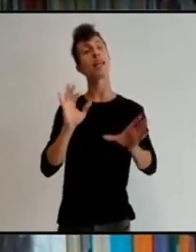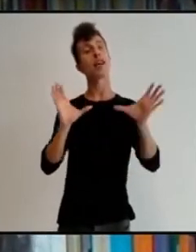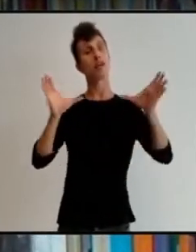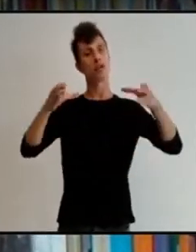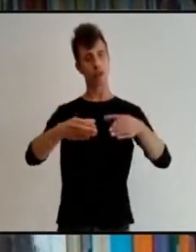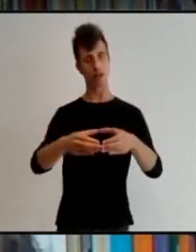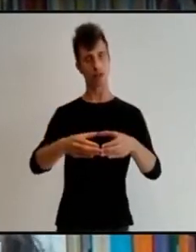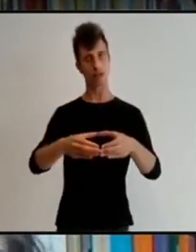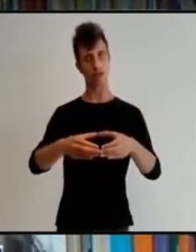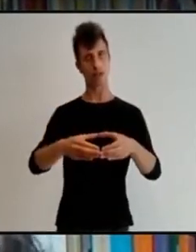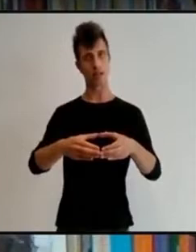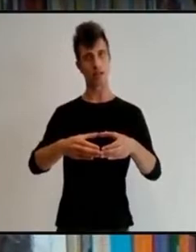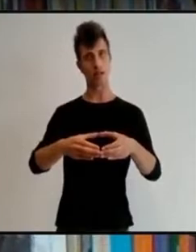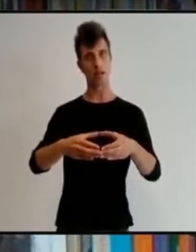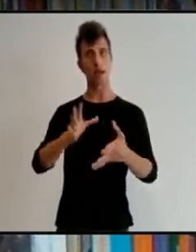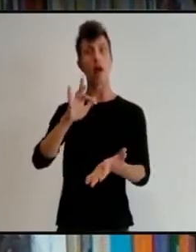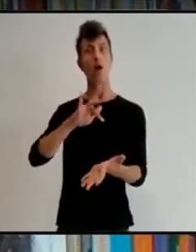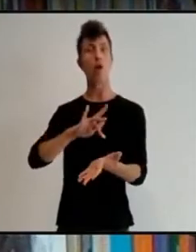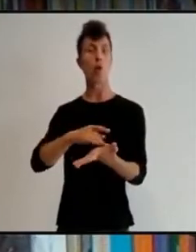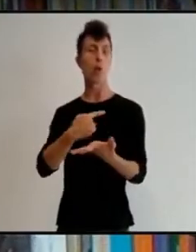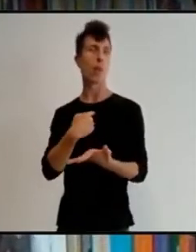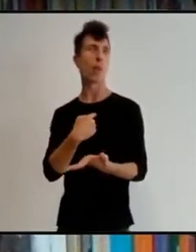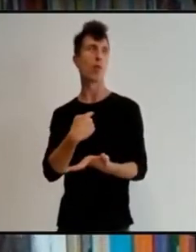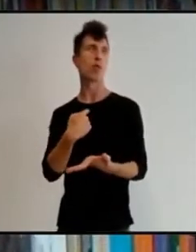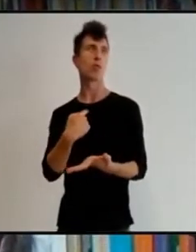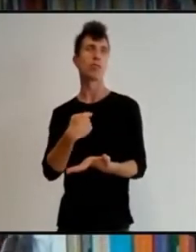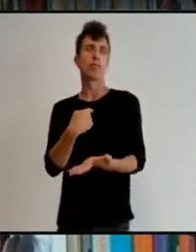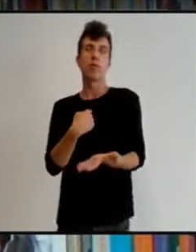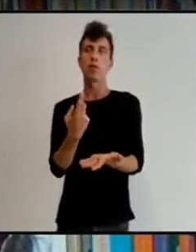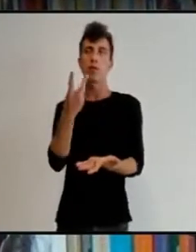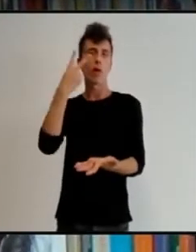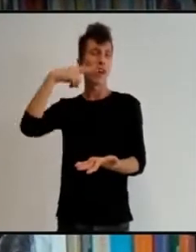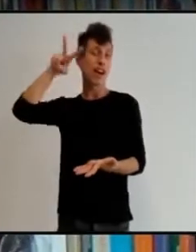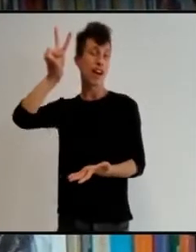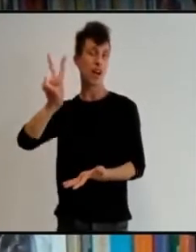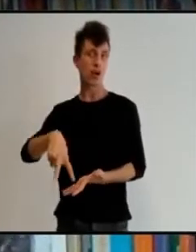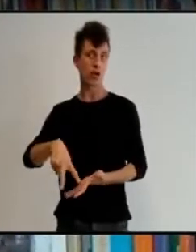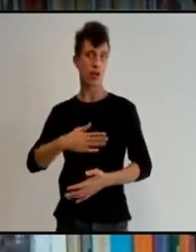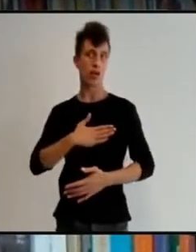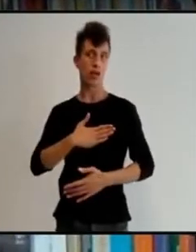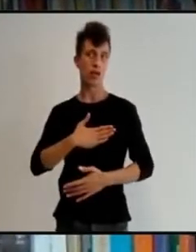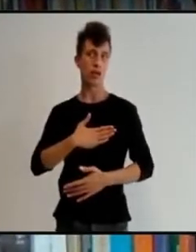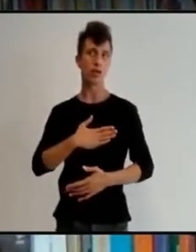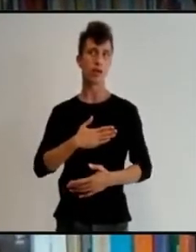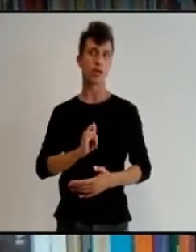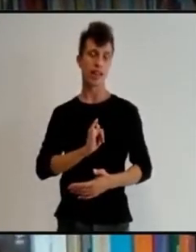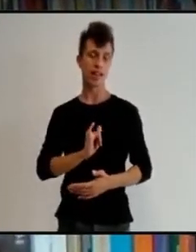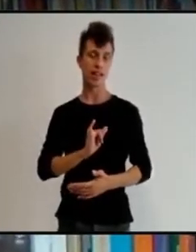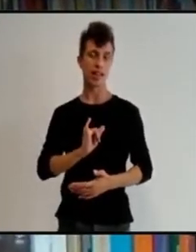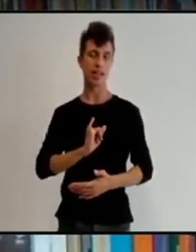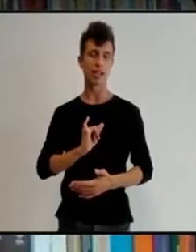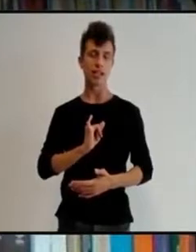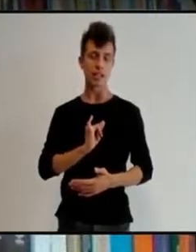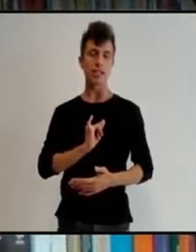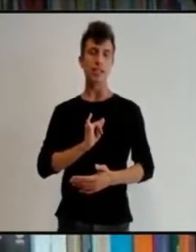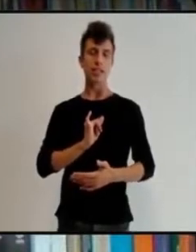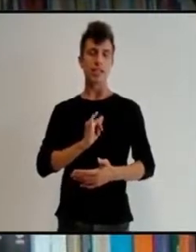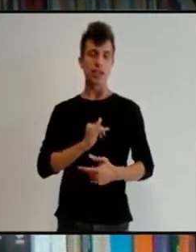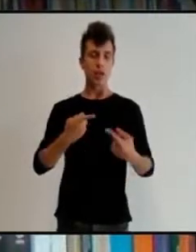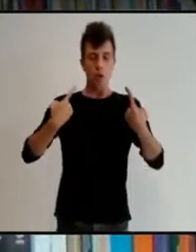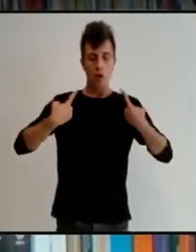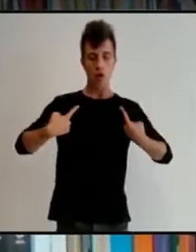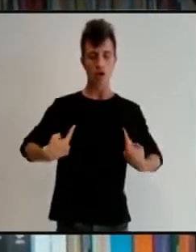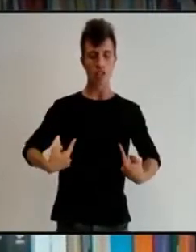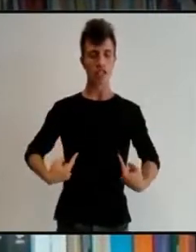reconocido ayuda a tener un sentido de pertenencia. Y para las personas colombianas,